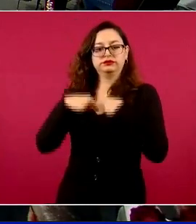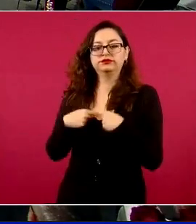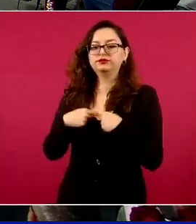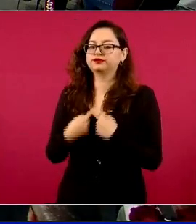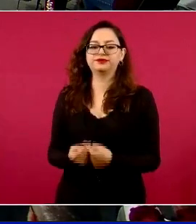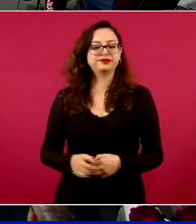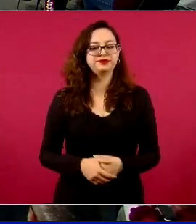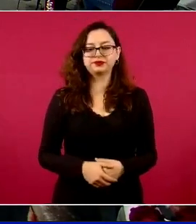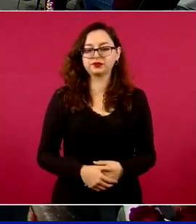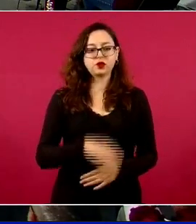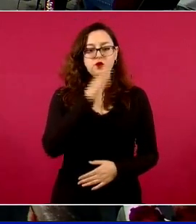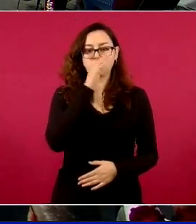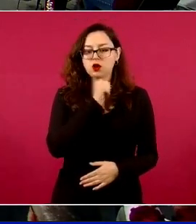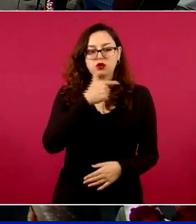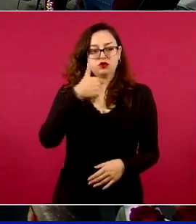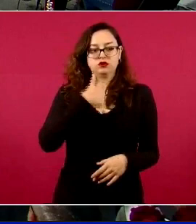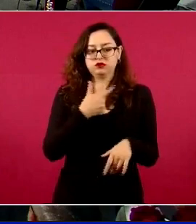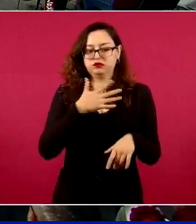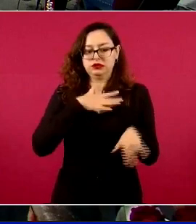Hay libertades,